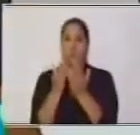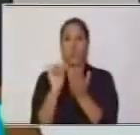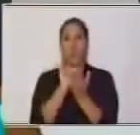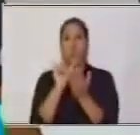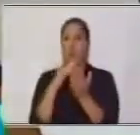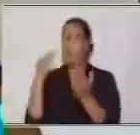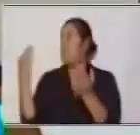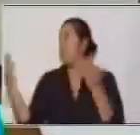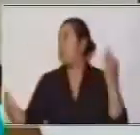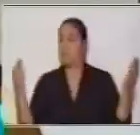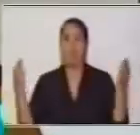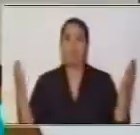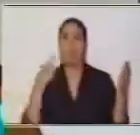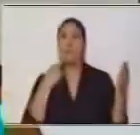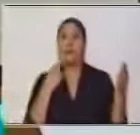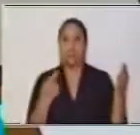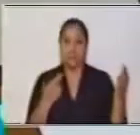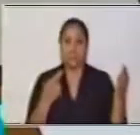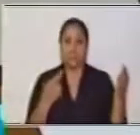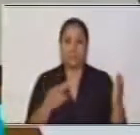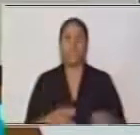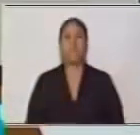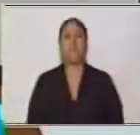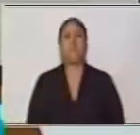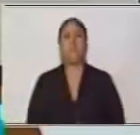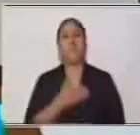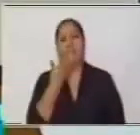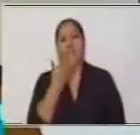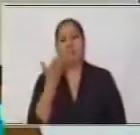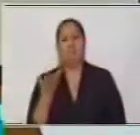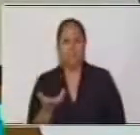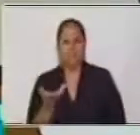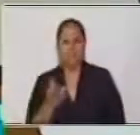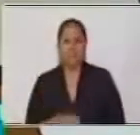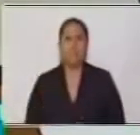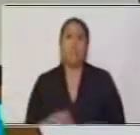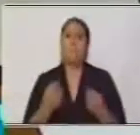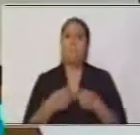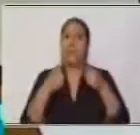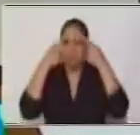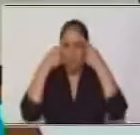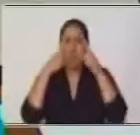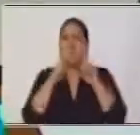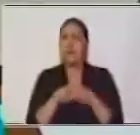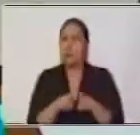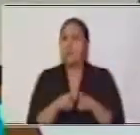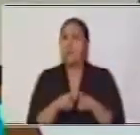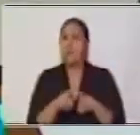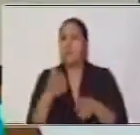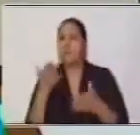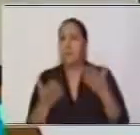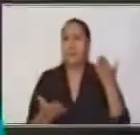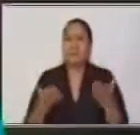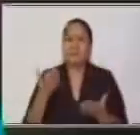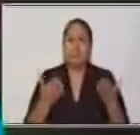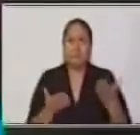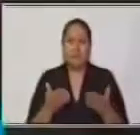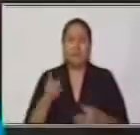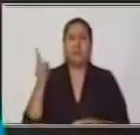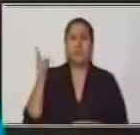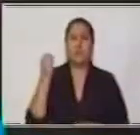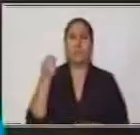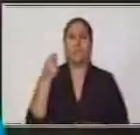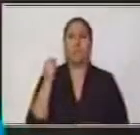fácil, ¿verdad? Pero, ¿qué pasa si en alguno de los casos nos hace falta un término?